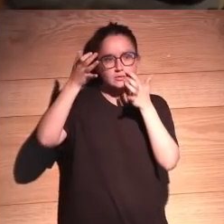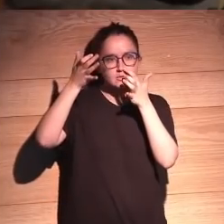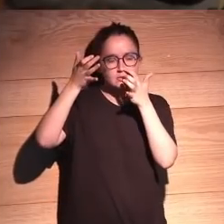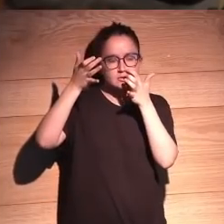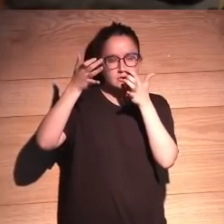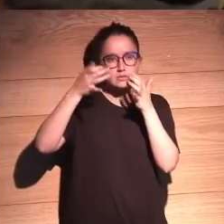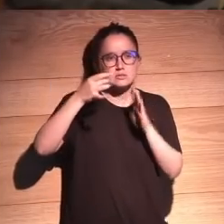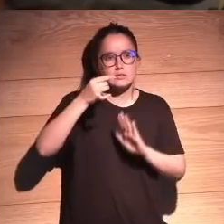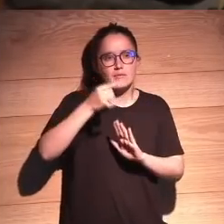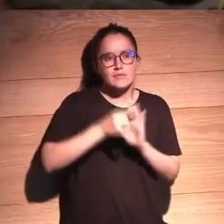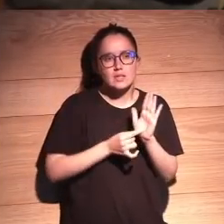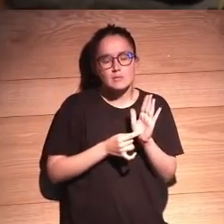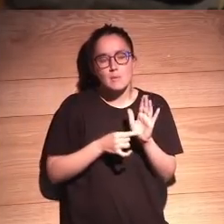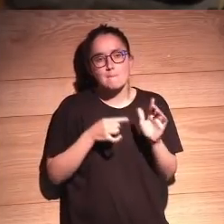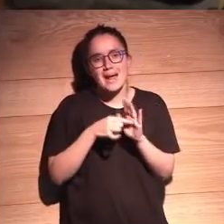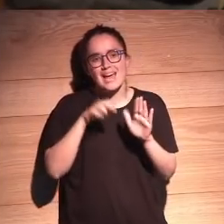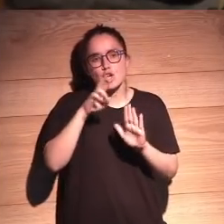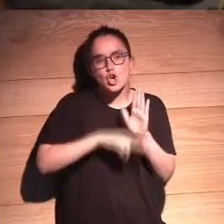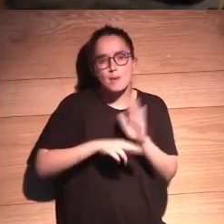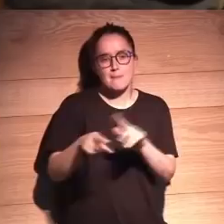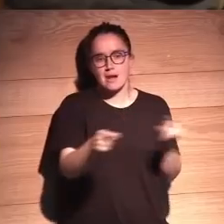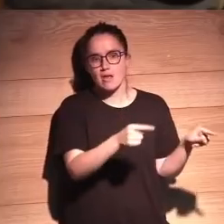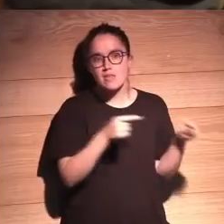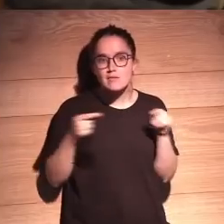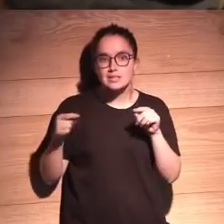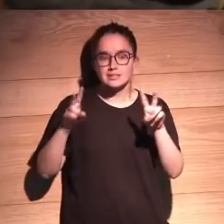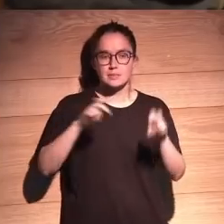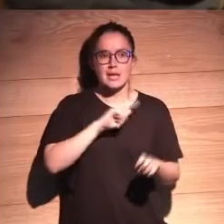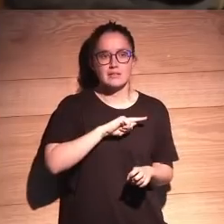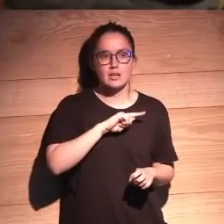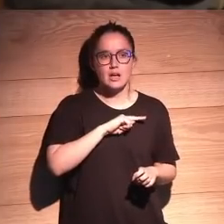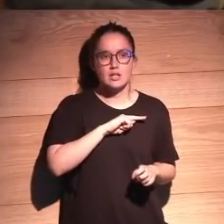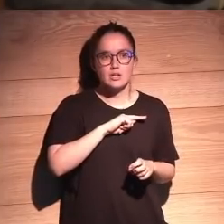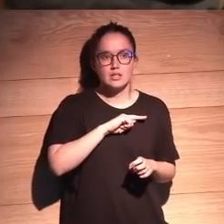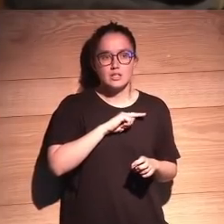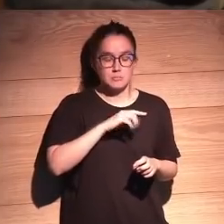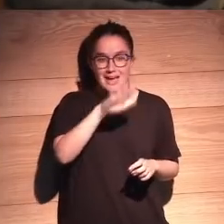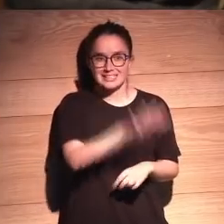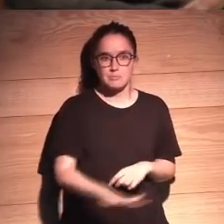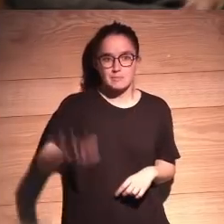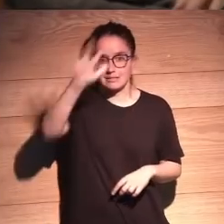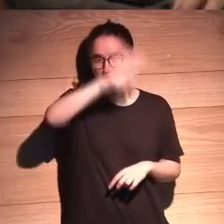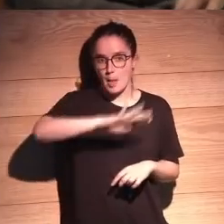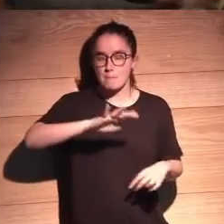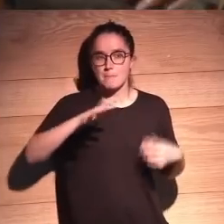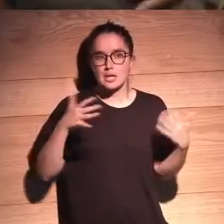se colocan los instrumentos que regulen que debaten sobre la ética no solamente a nivel estatal si a nivel